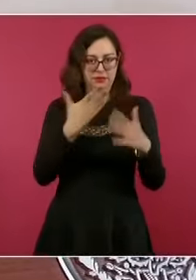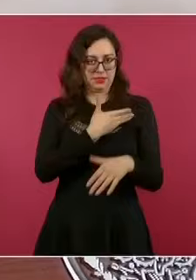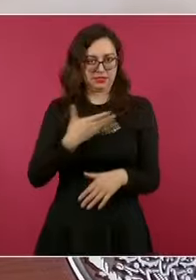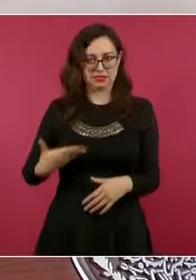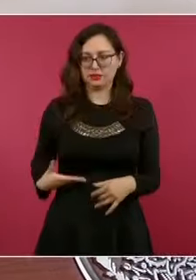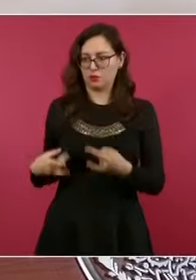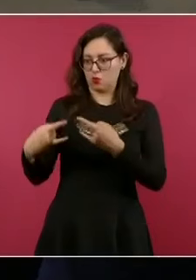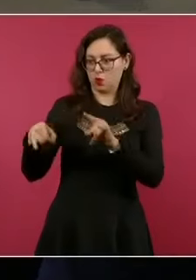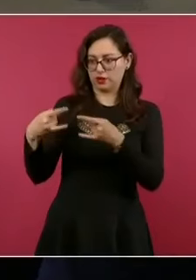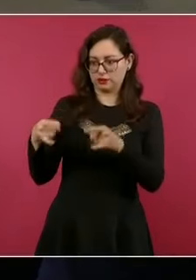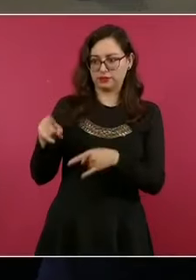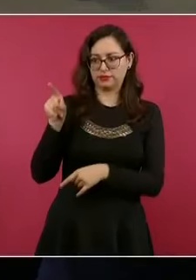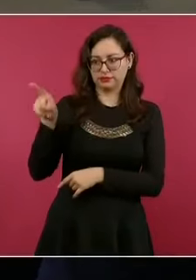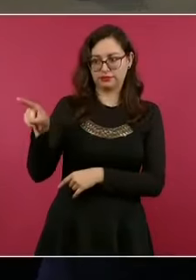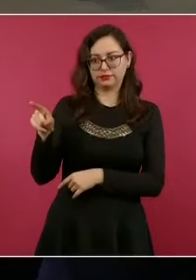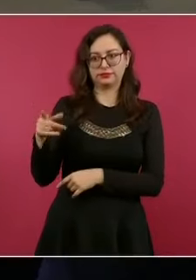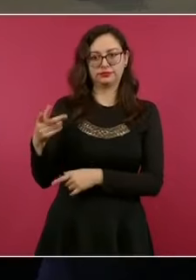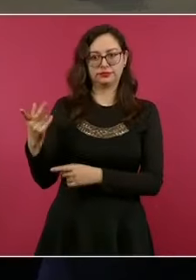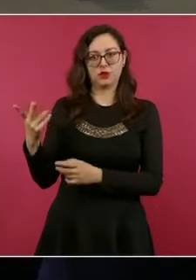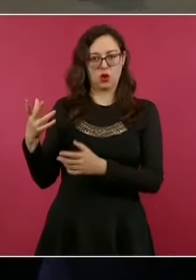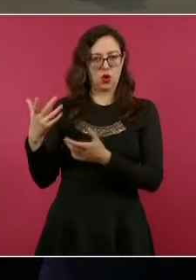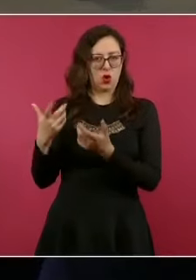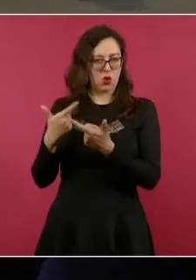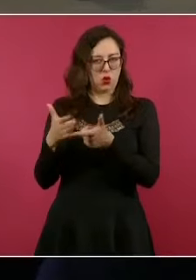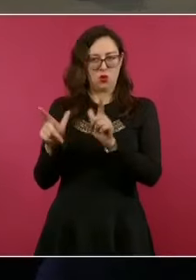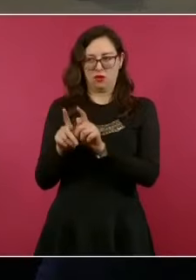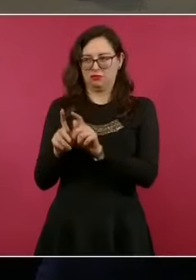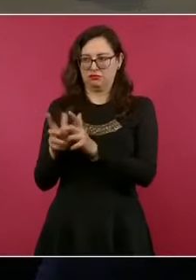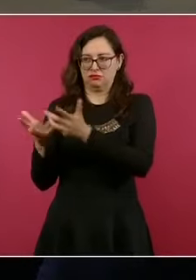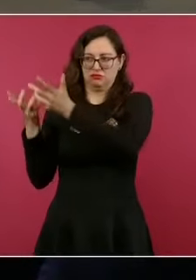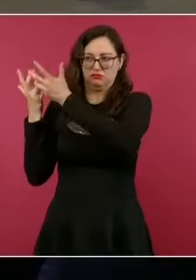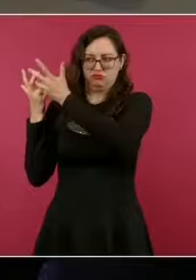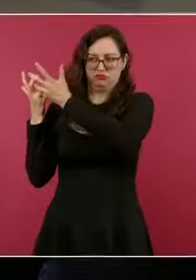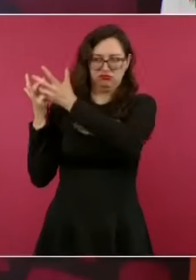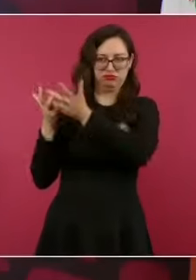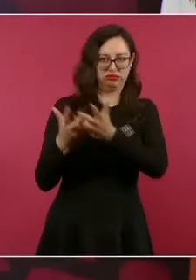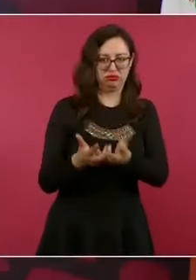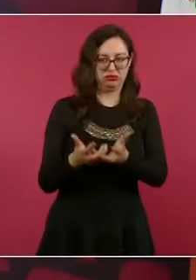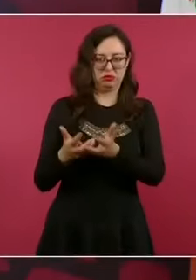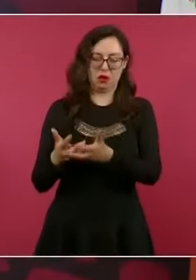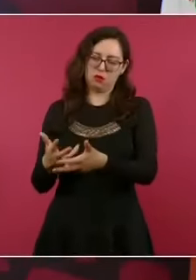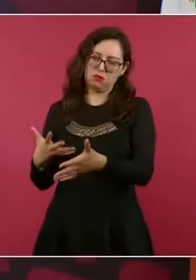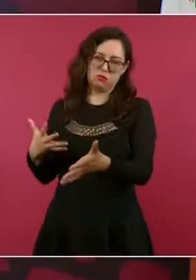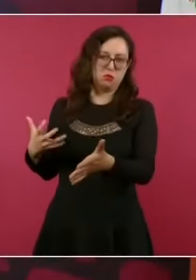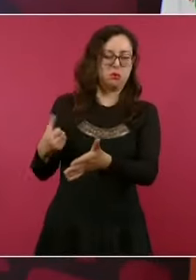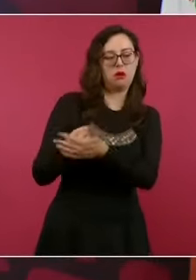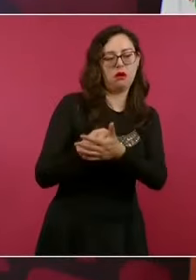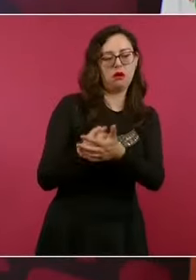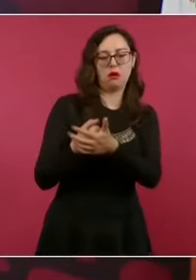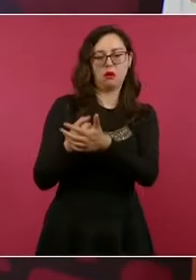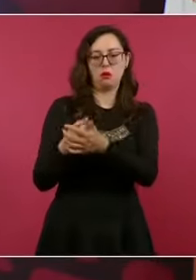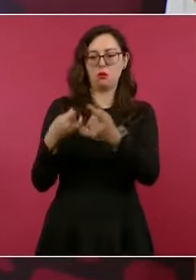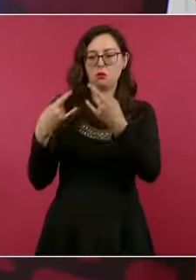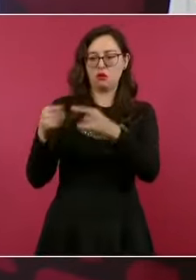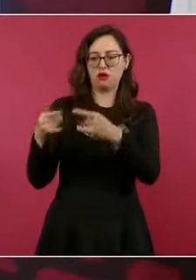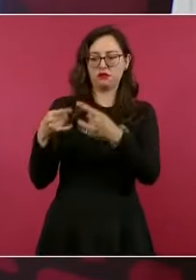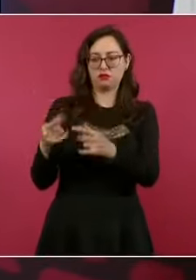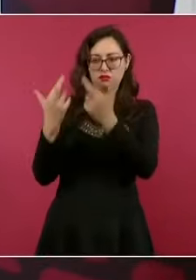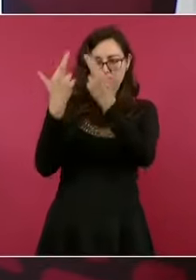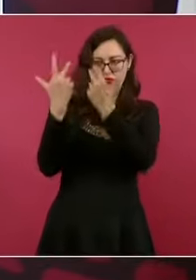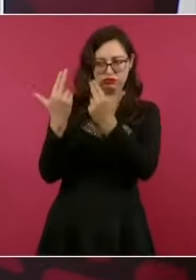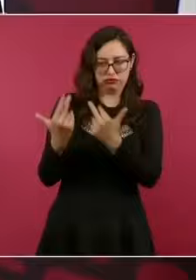Entonces, en otra circunstancia van estos jóvenes a